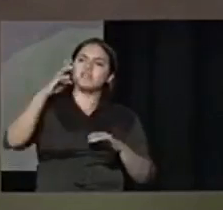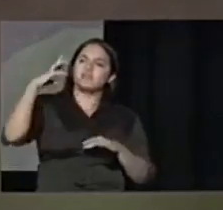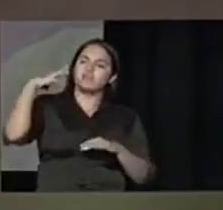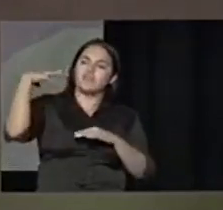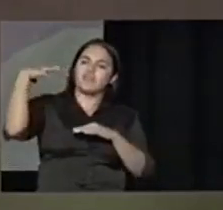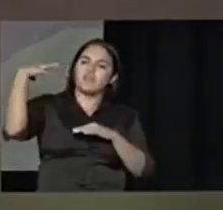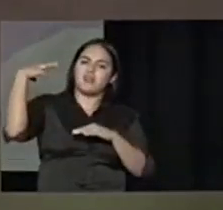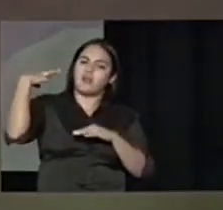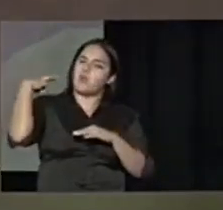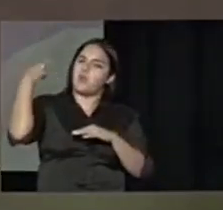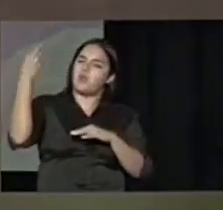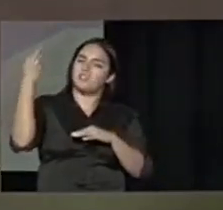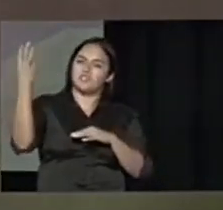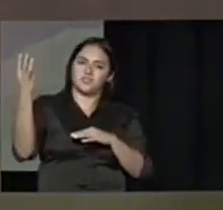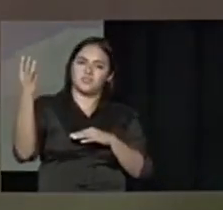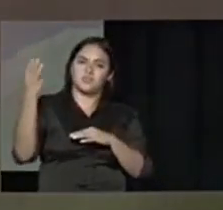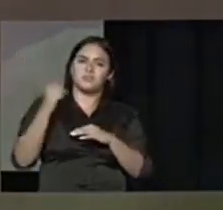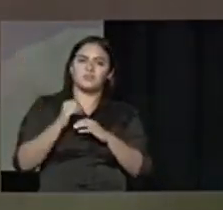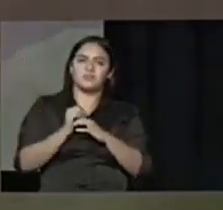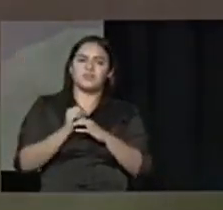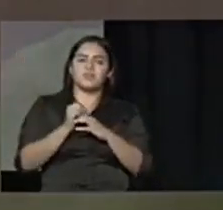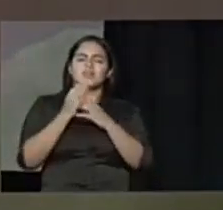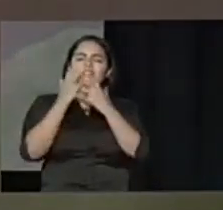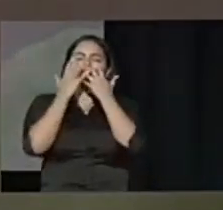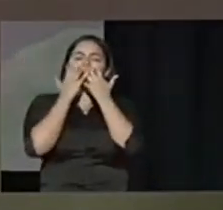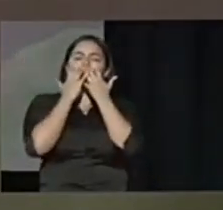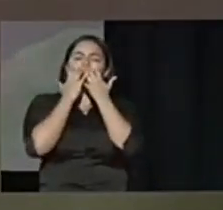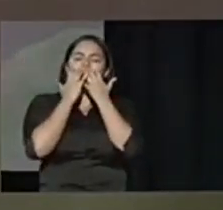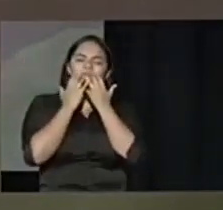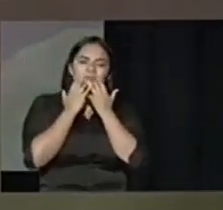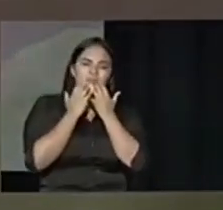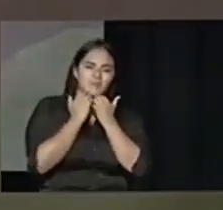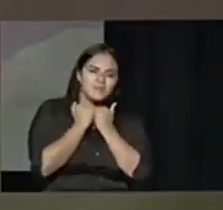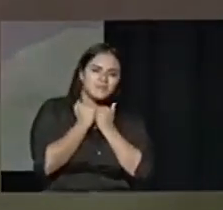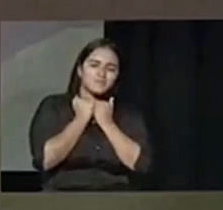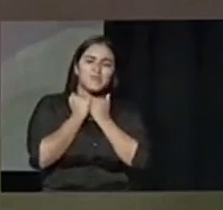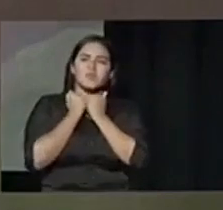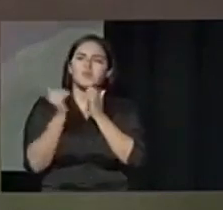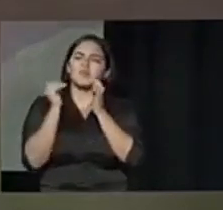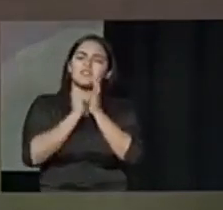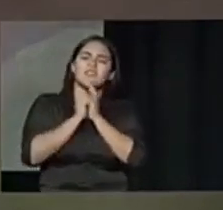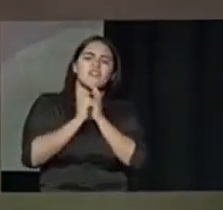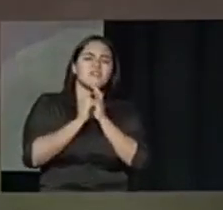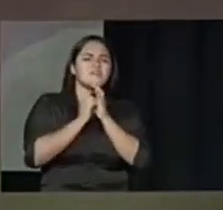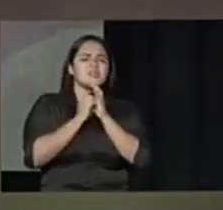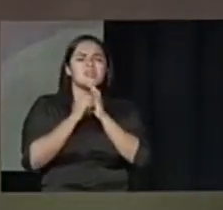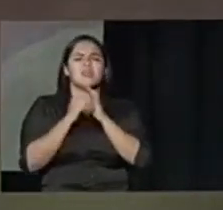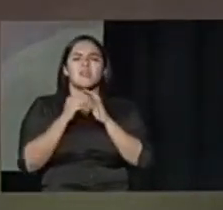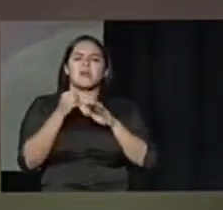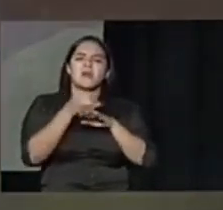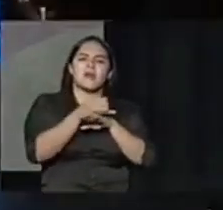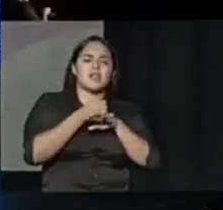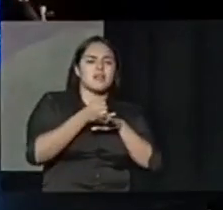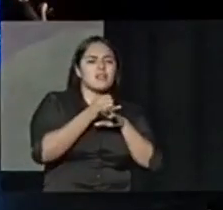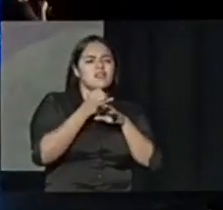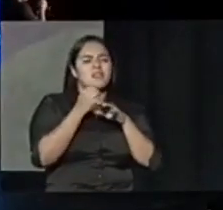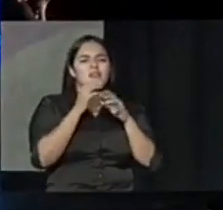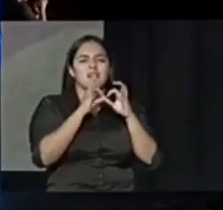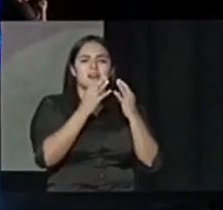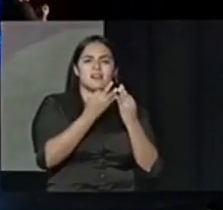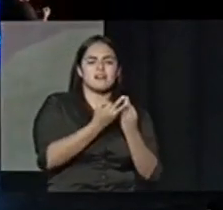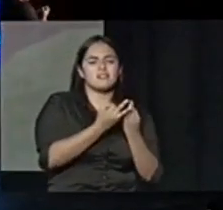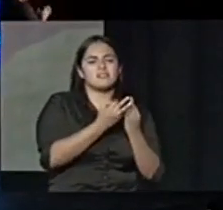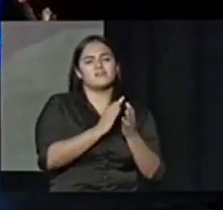venía de Washington ese deseo de regresar a casa con sus familiares los